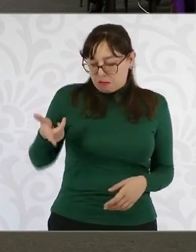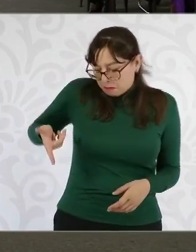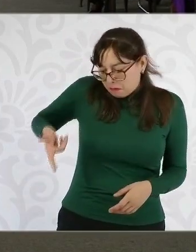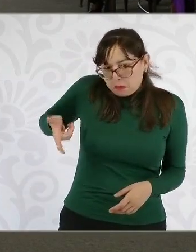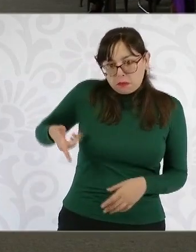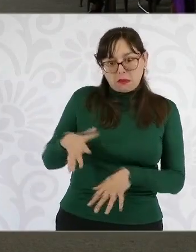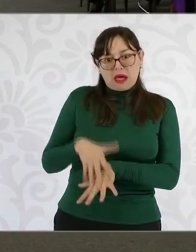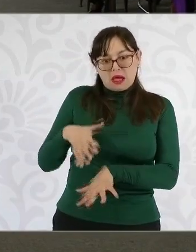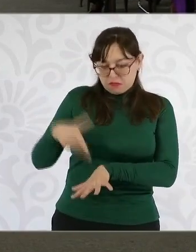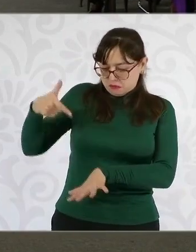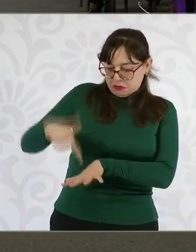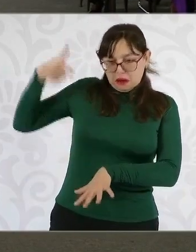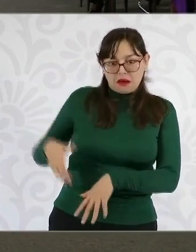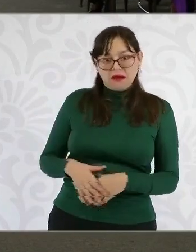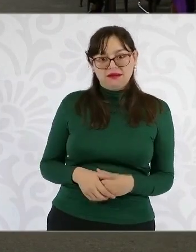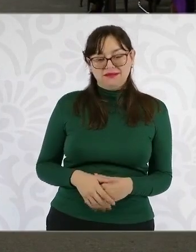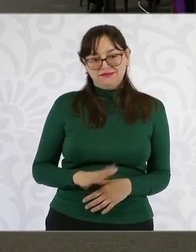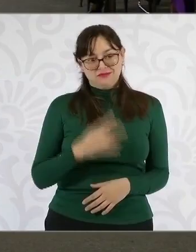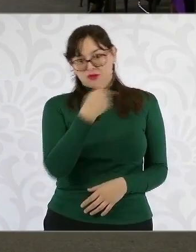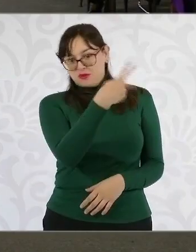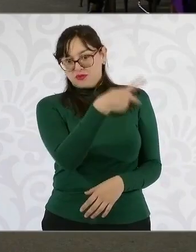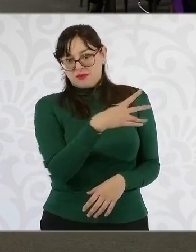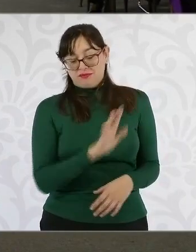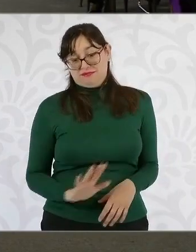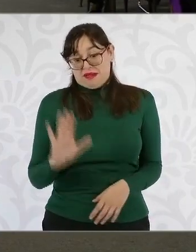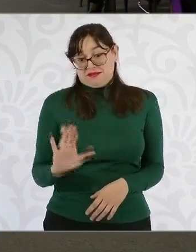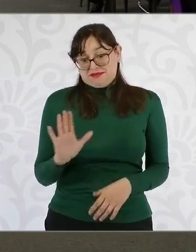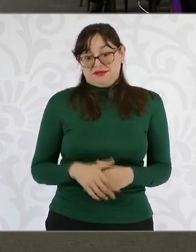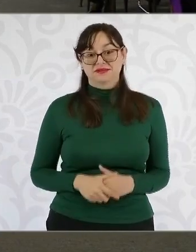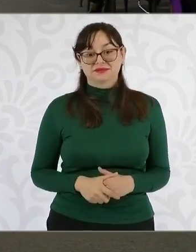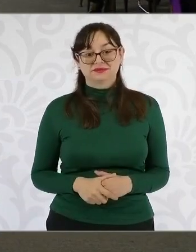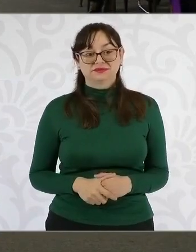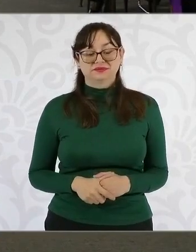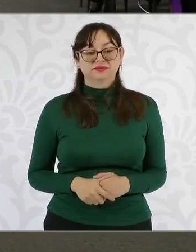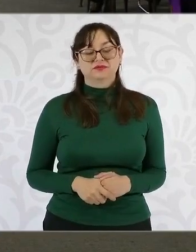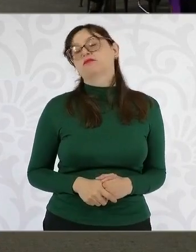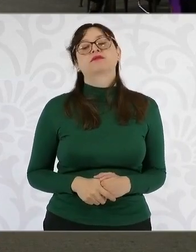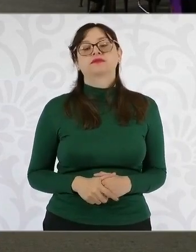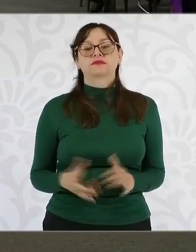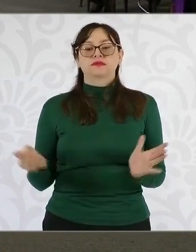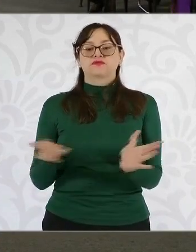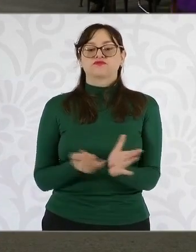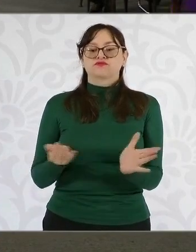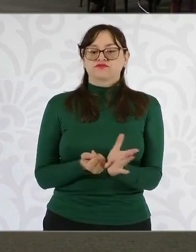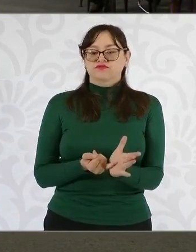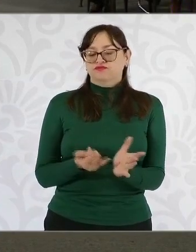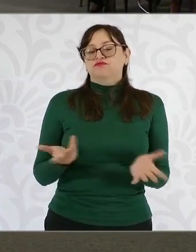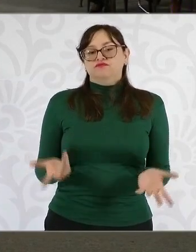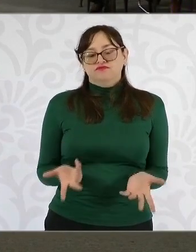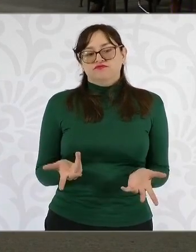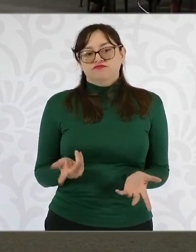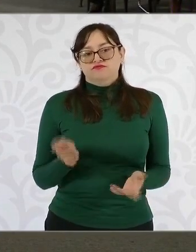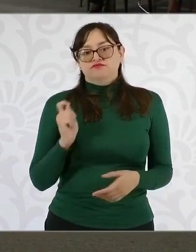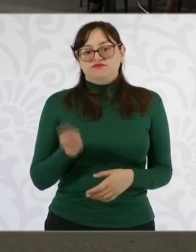Los impuestos, digo impuestos, ya expliqué, porque un arancel es un impuesto. Los impuestos